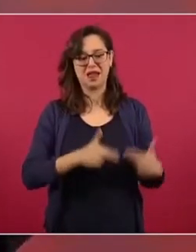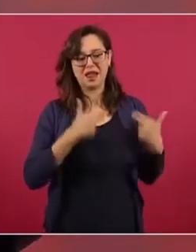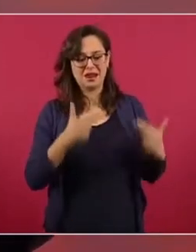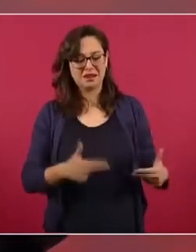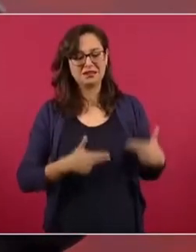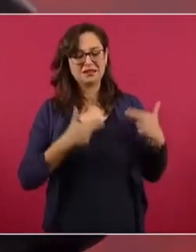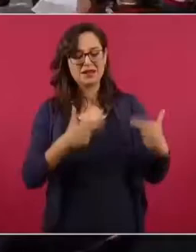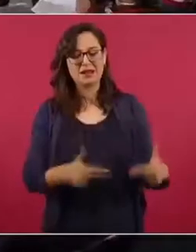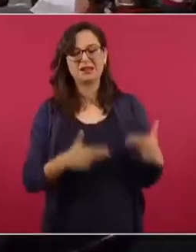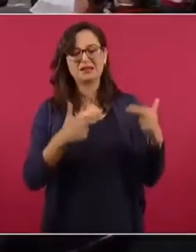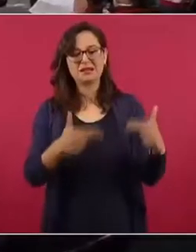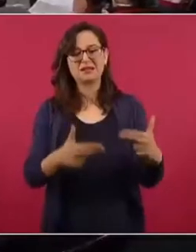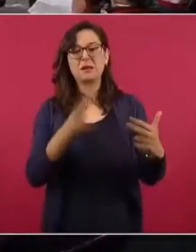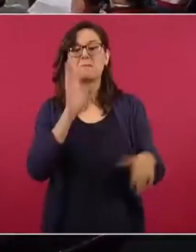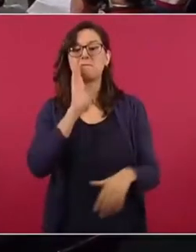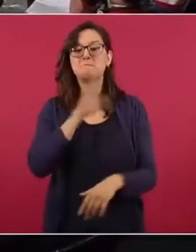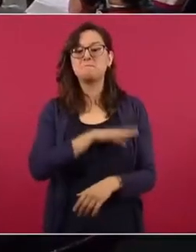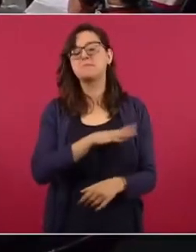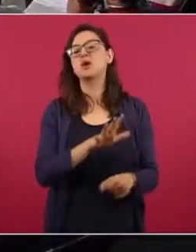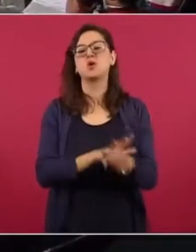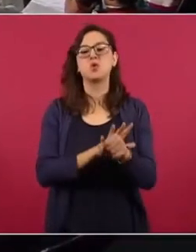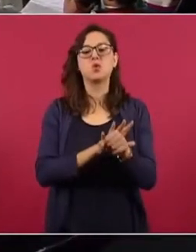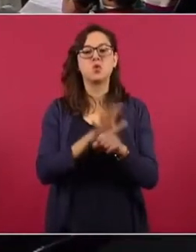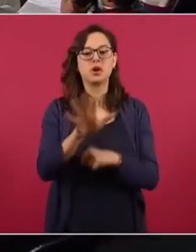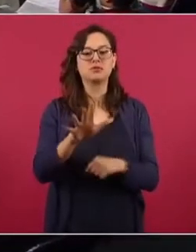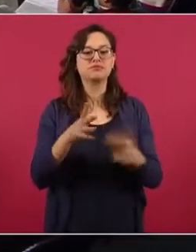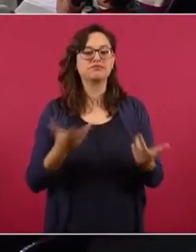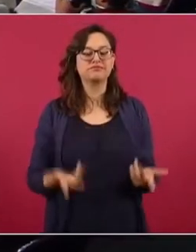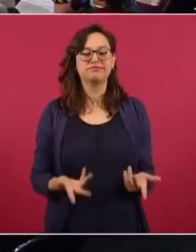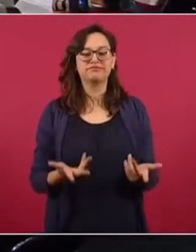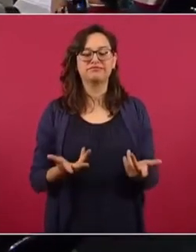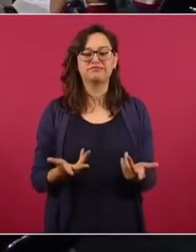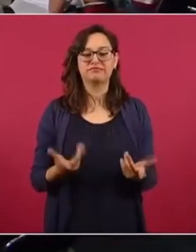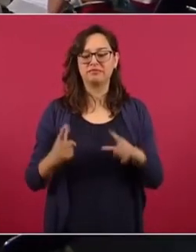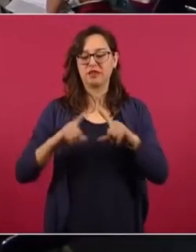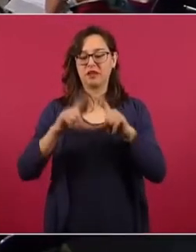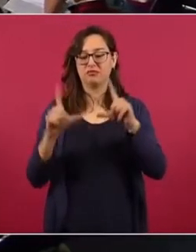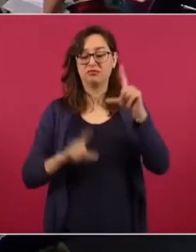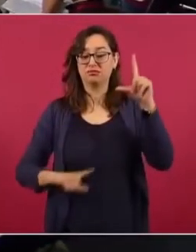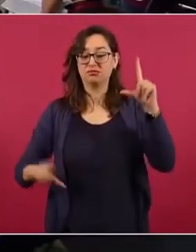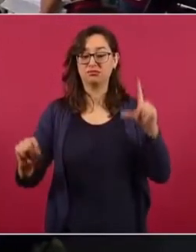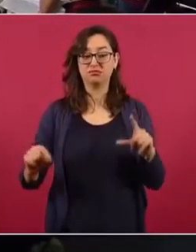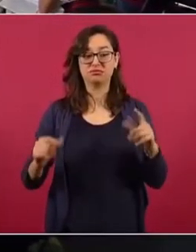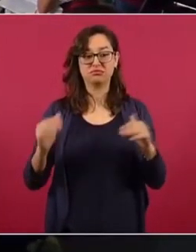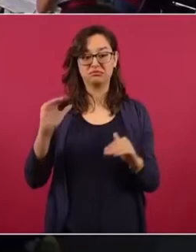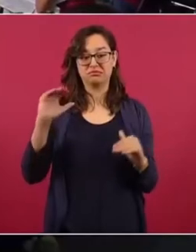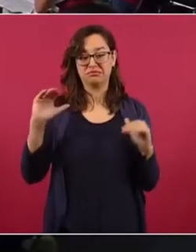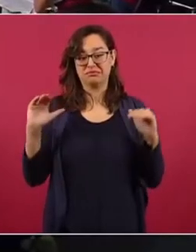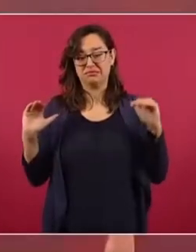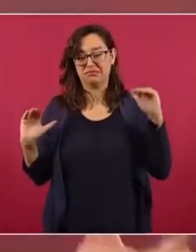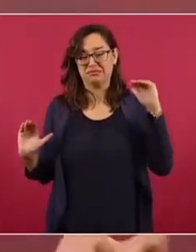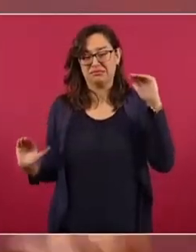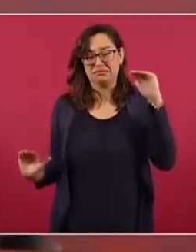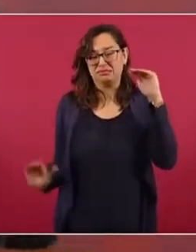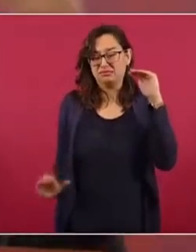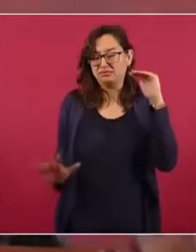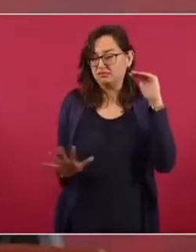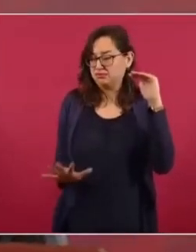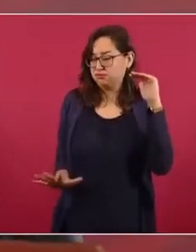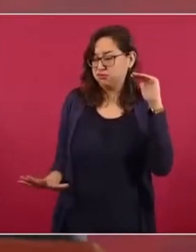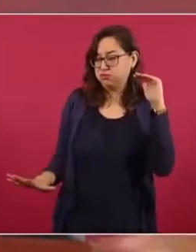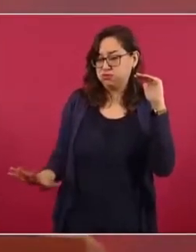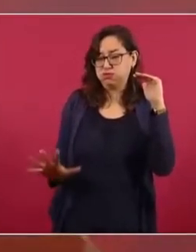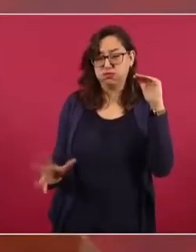Hay una monstruosa desigualdad económica y social y los de arriba son muy